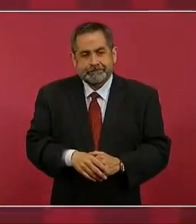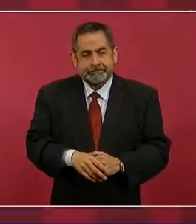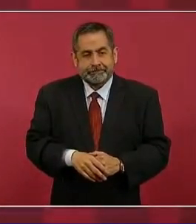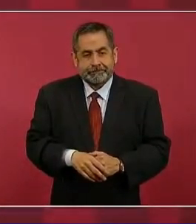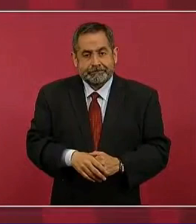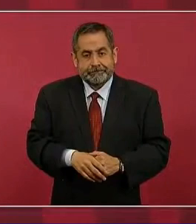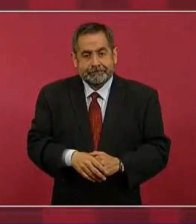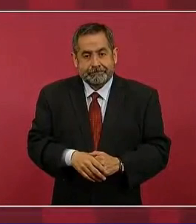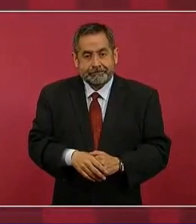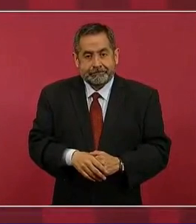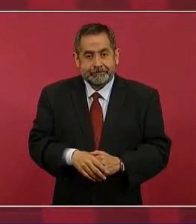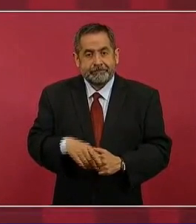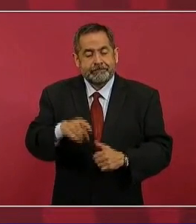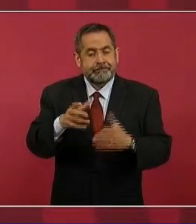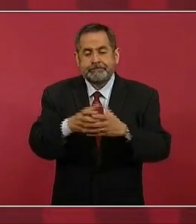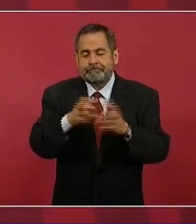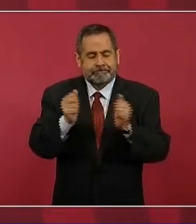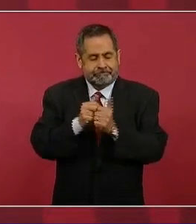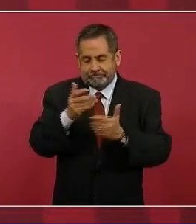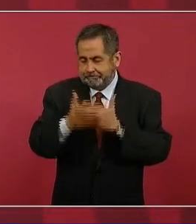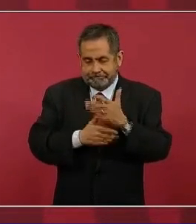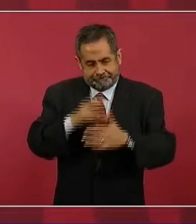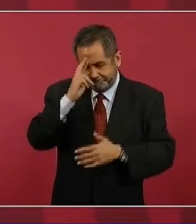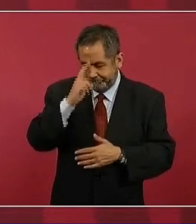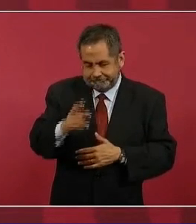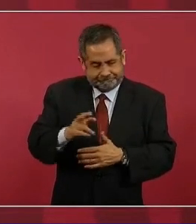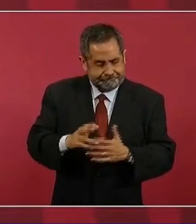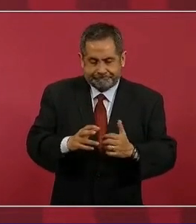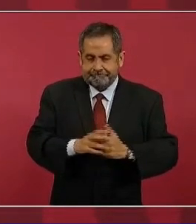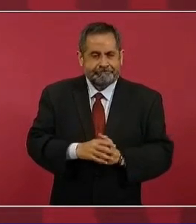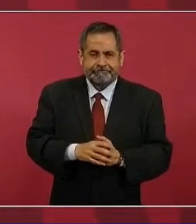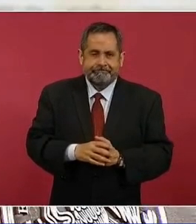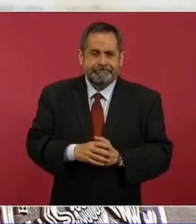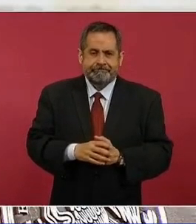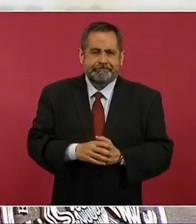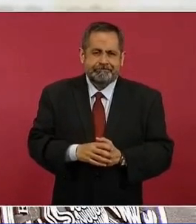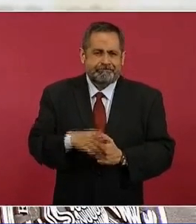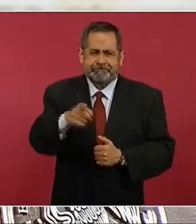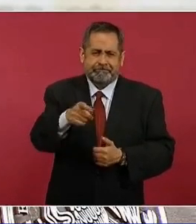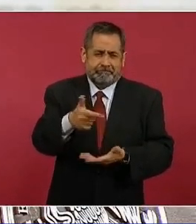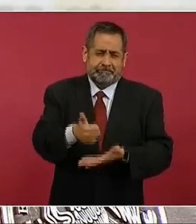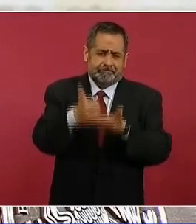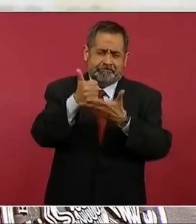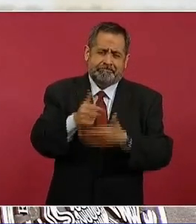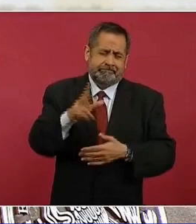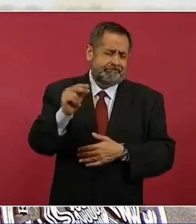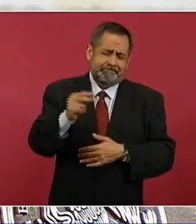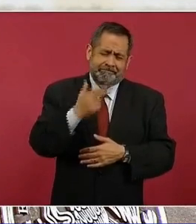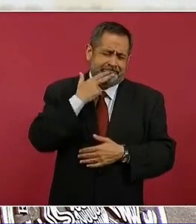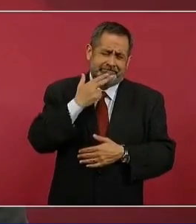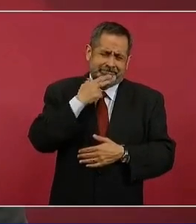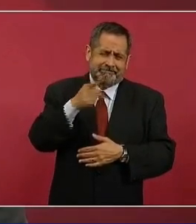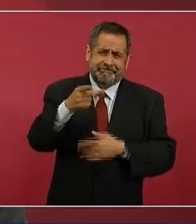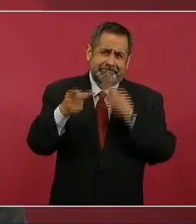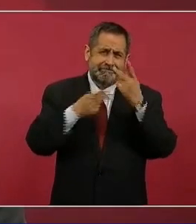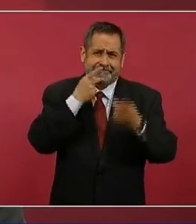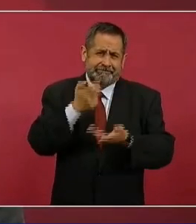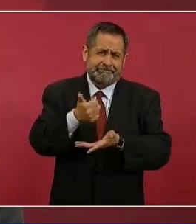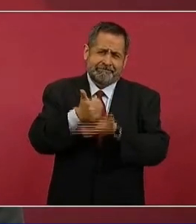pues decirle con todo respeto de que eso no ayuda en nada,